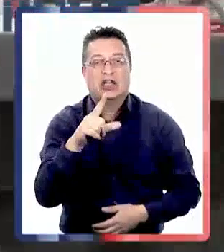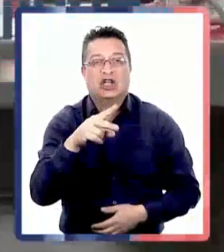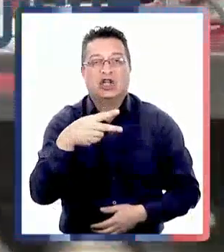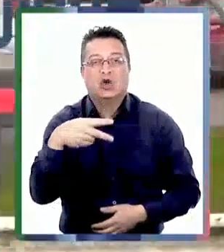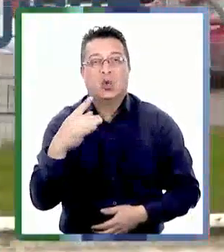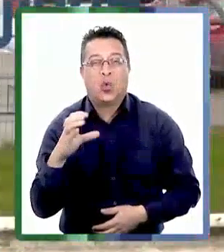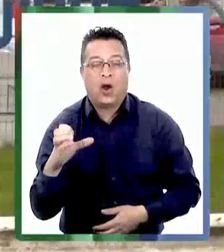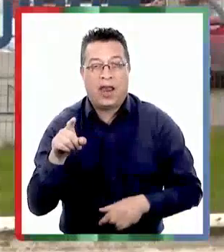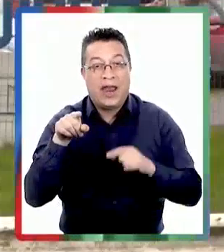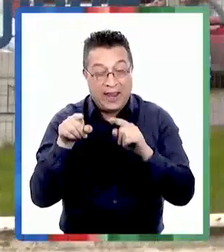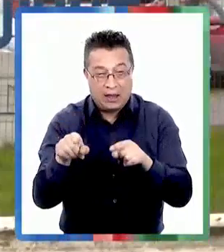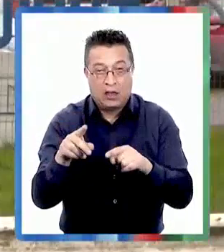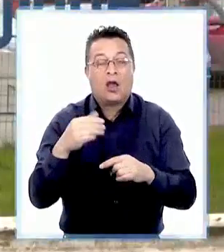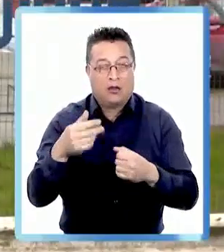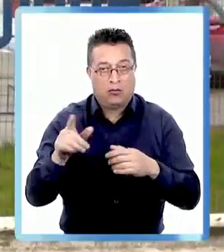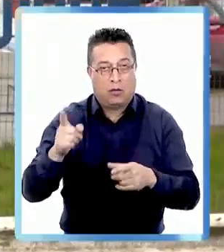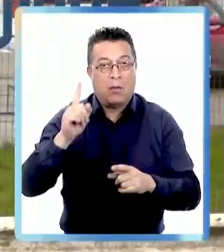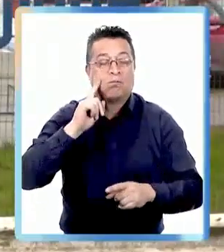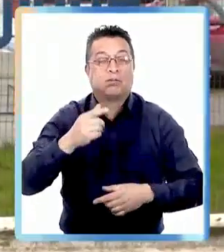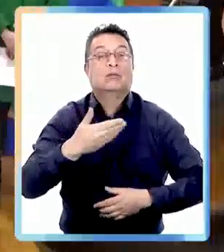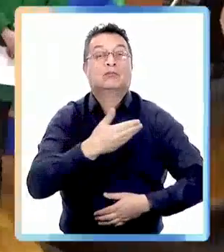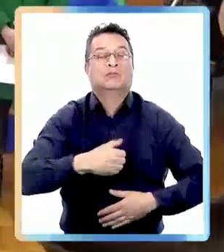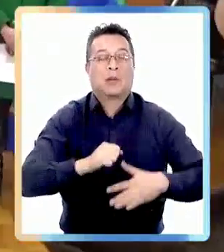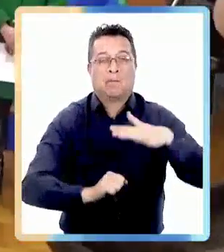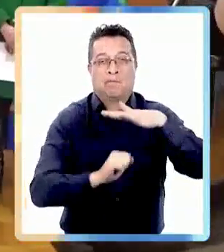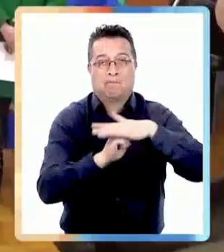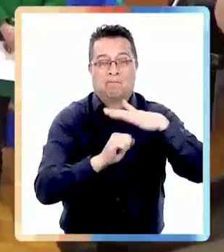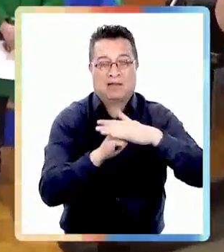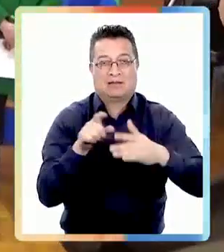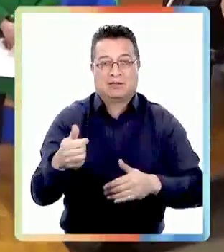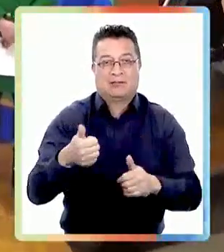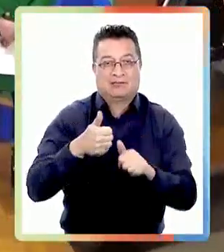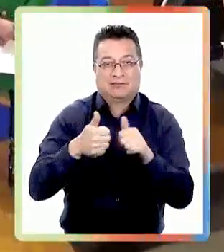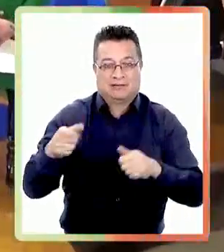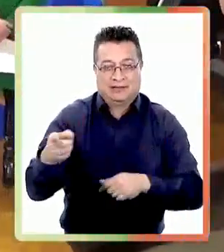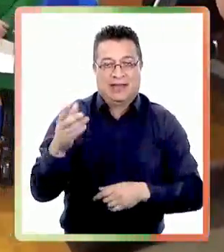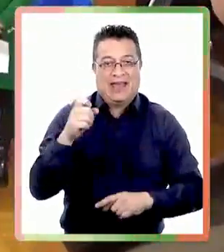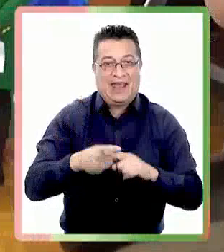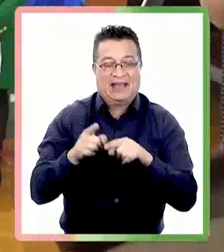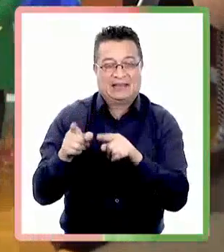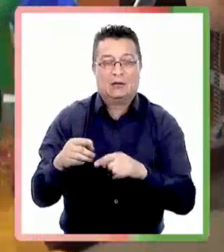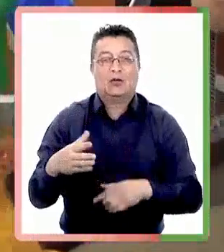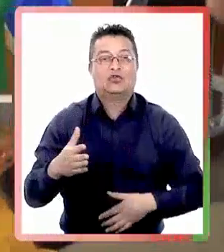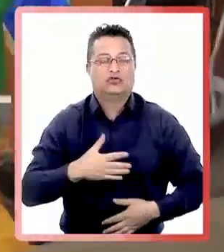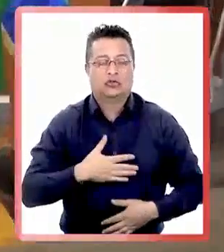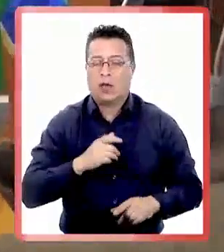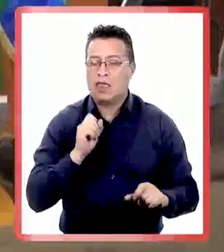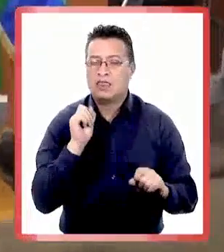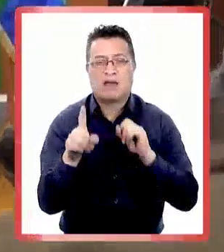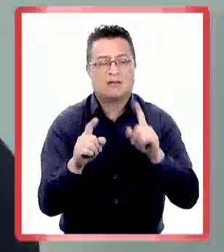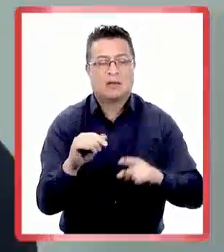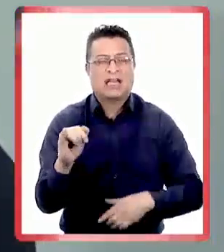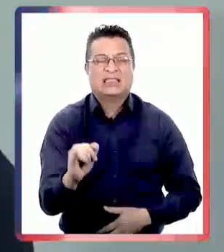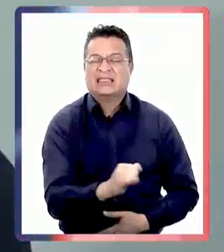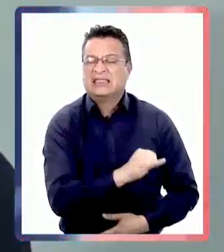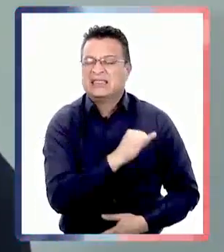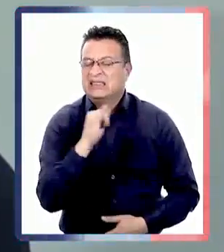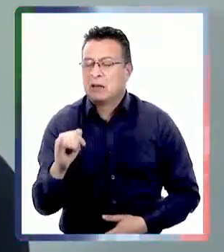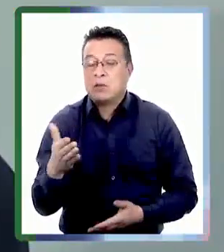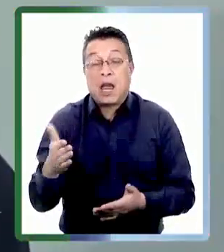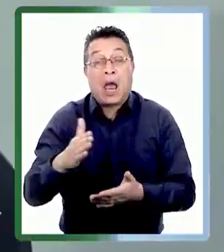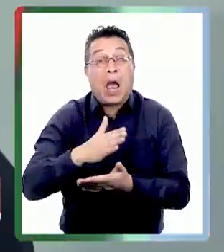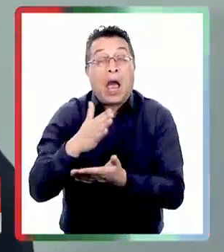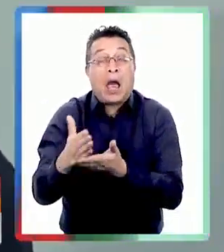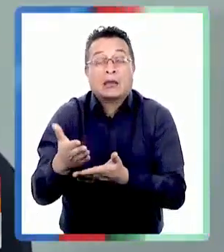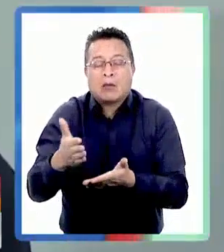históricamente y según sus bases, es presidida por la máxima autoridad regional. Defenderé siempre, a muerte si es